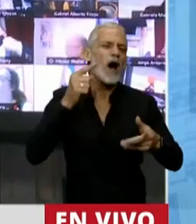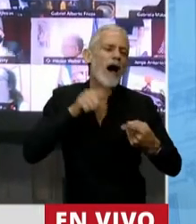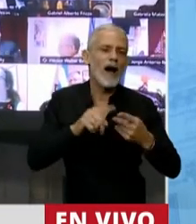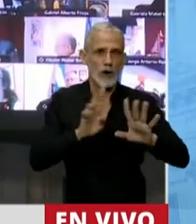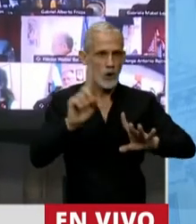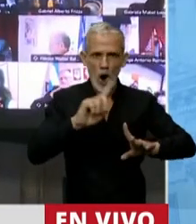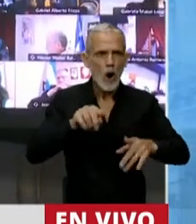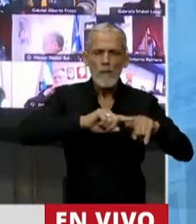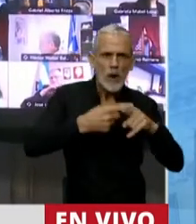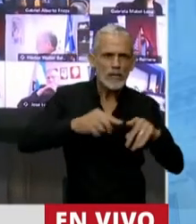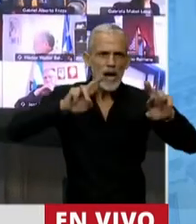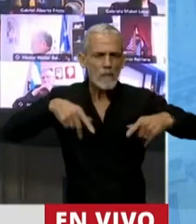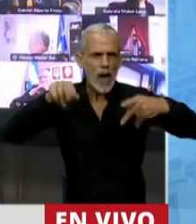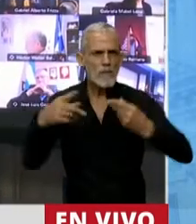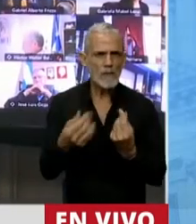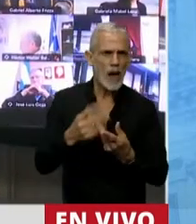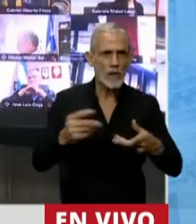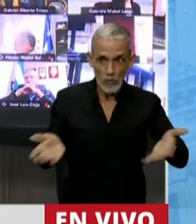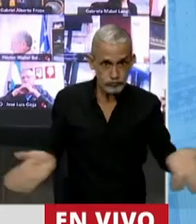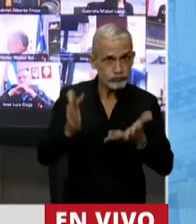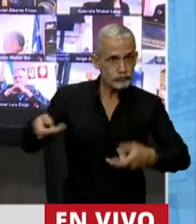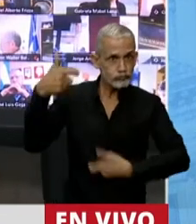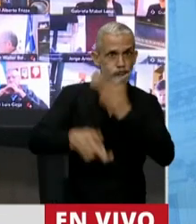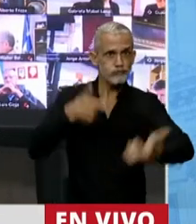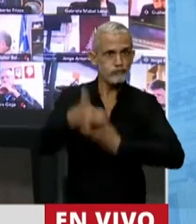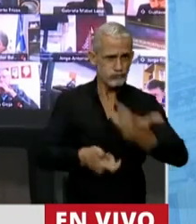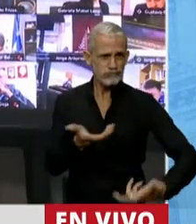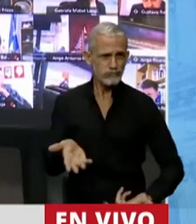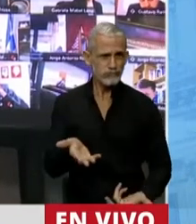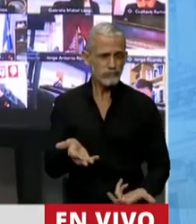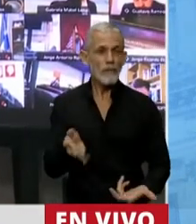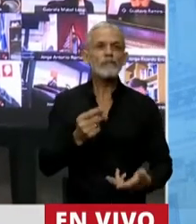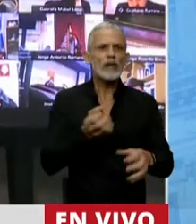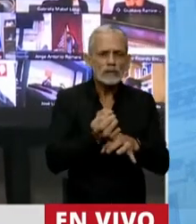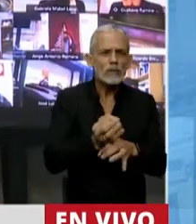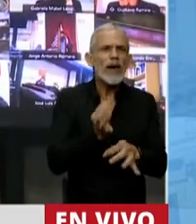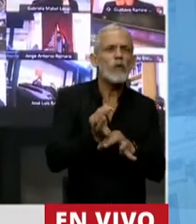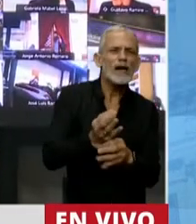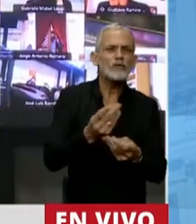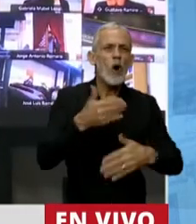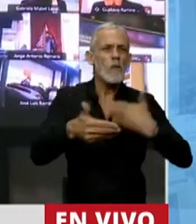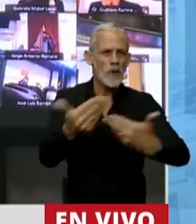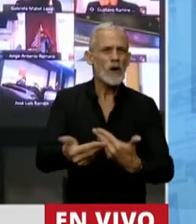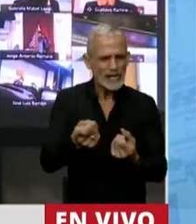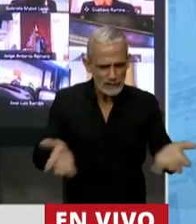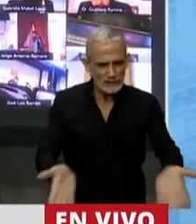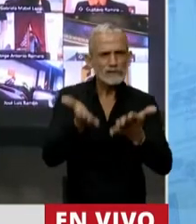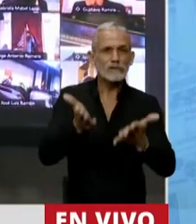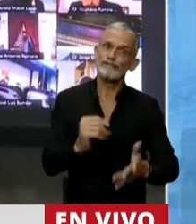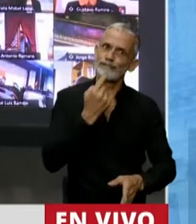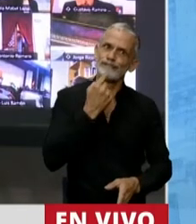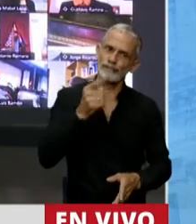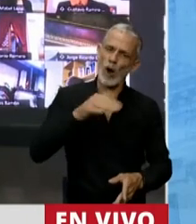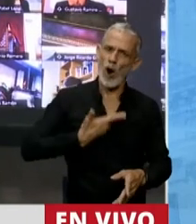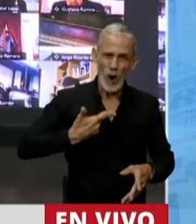con políticas idóneas, fomentando la inversión, incrementando en educación y progreso, cosa que